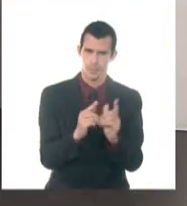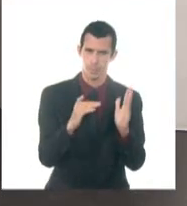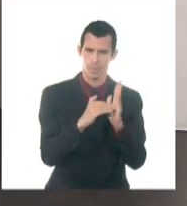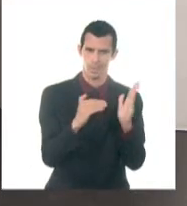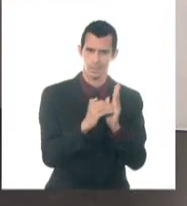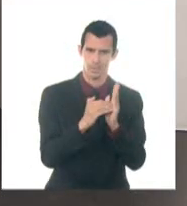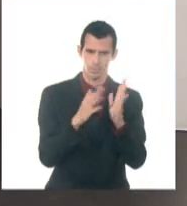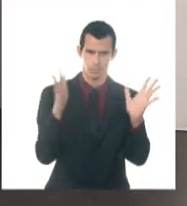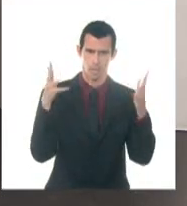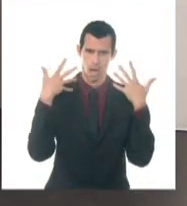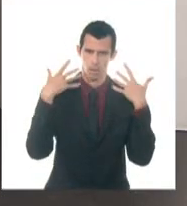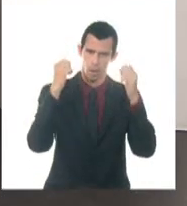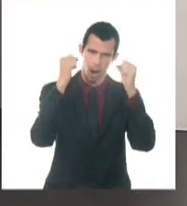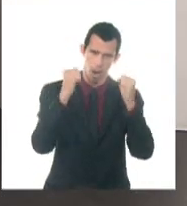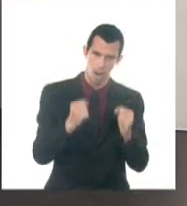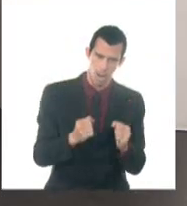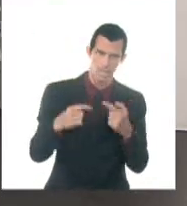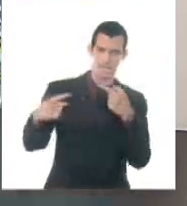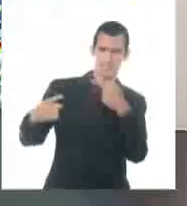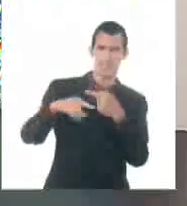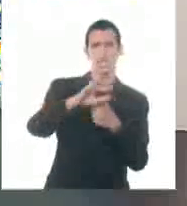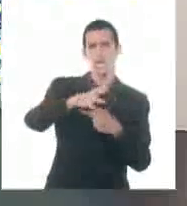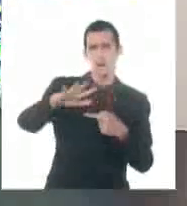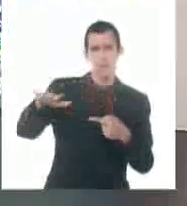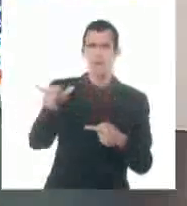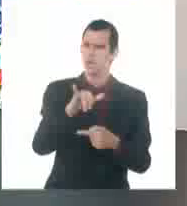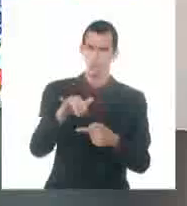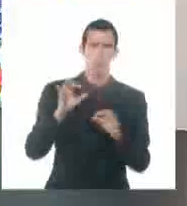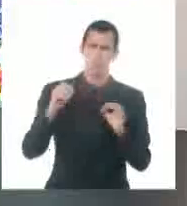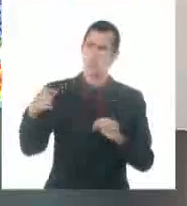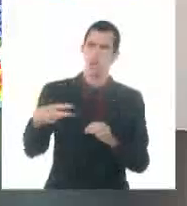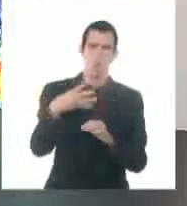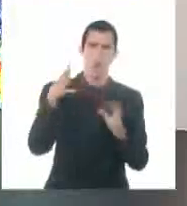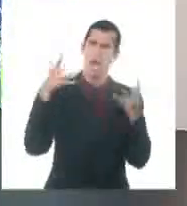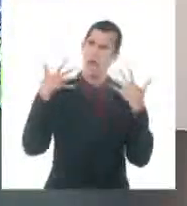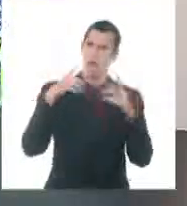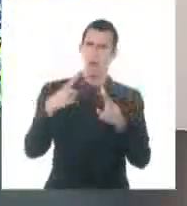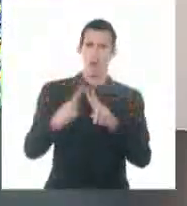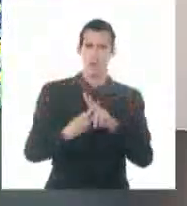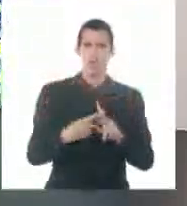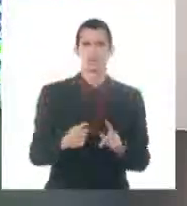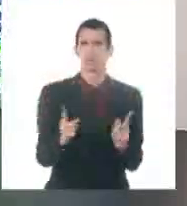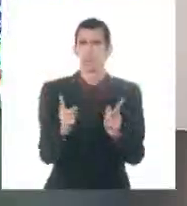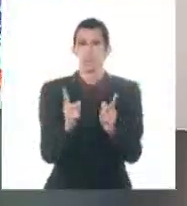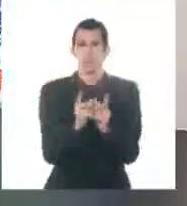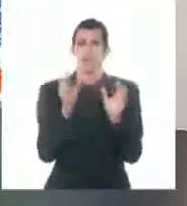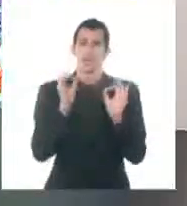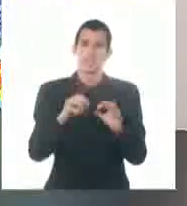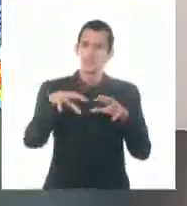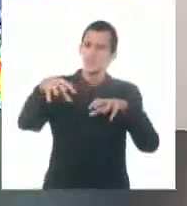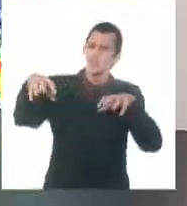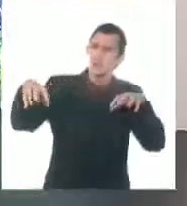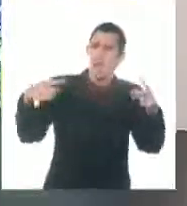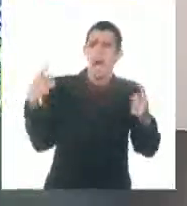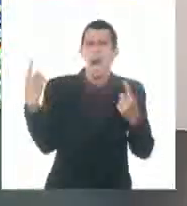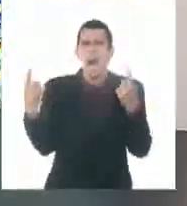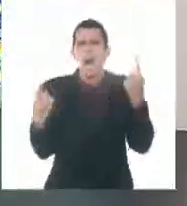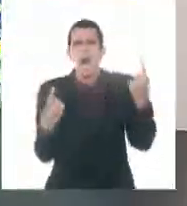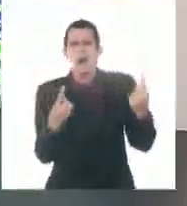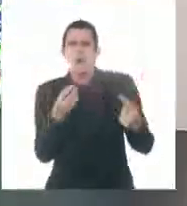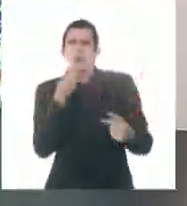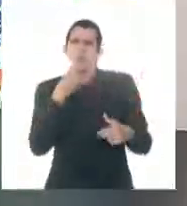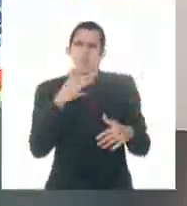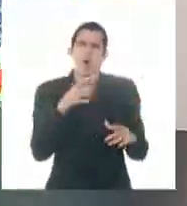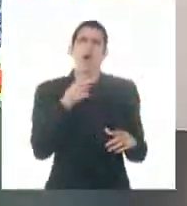sobre todo en zonas costeras. Así que para mañana sábado, condiciones de aisladas lluvias en el occidente del país, escasas en el resto del territorio y otras